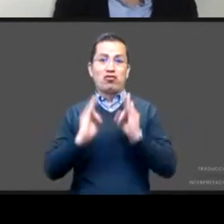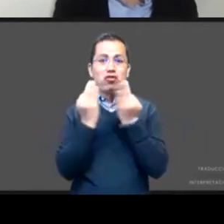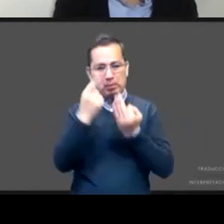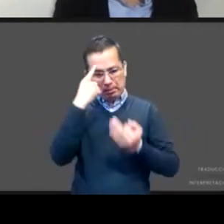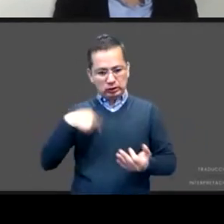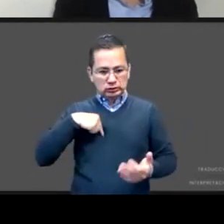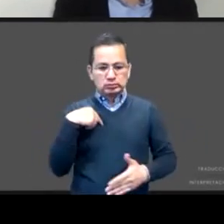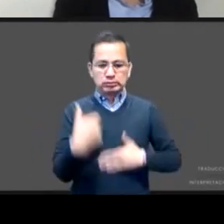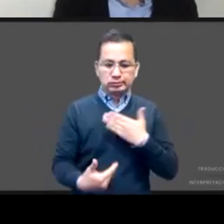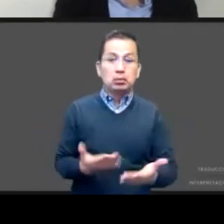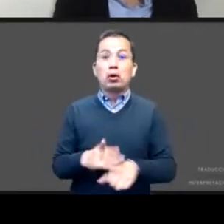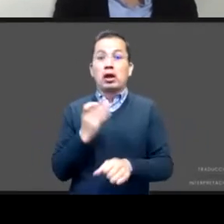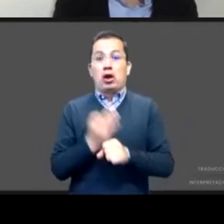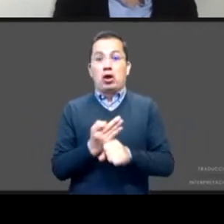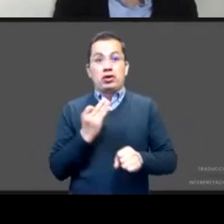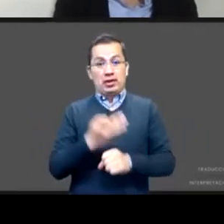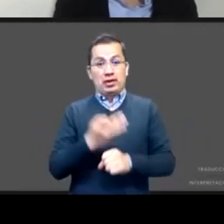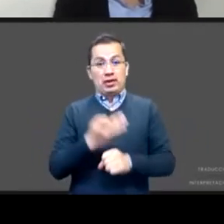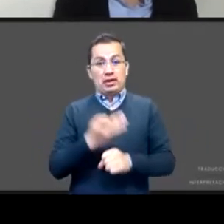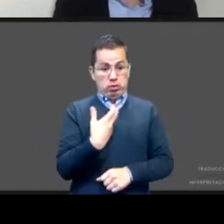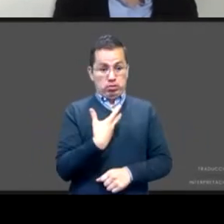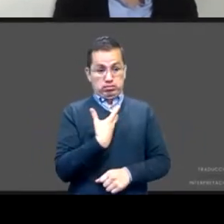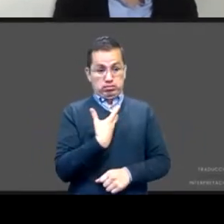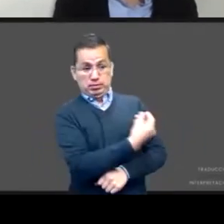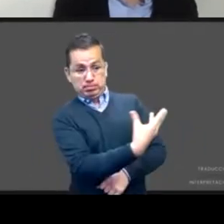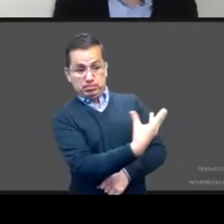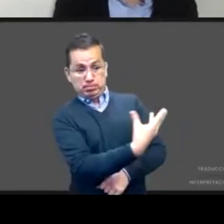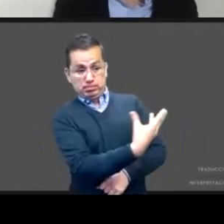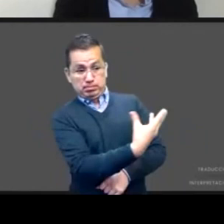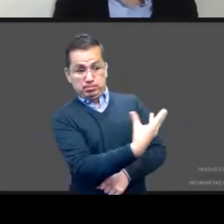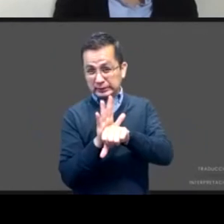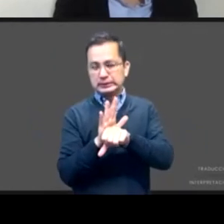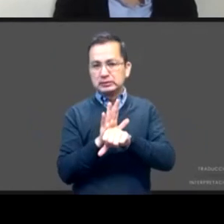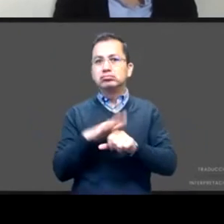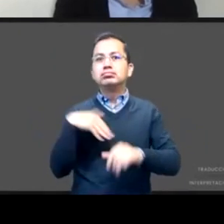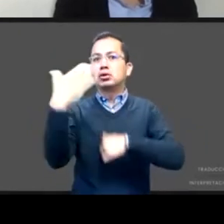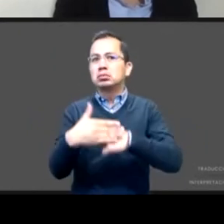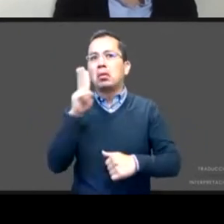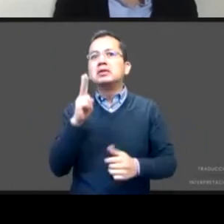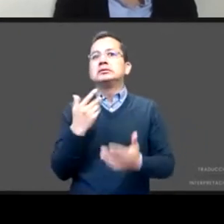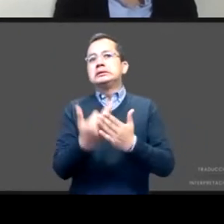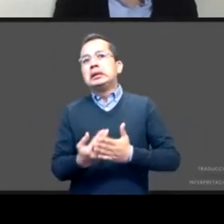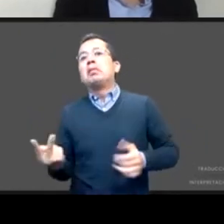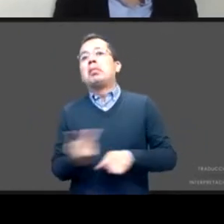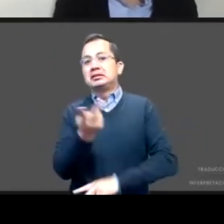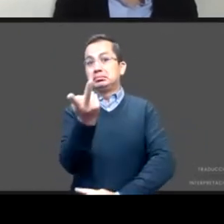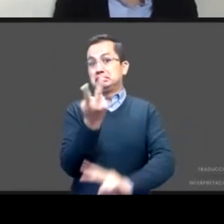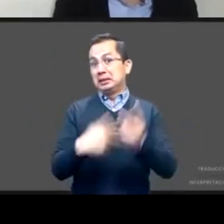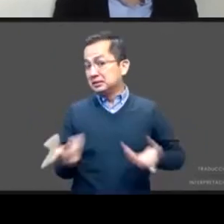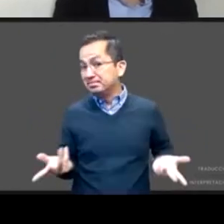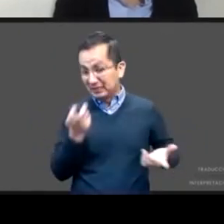términos sociales en términos humanitarios están por venir y lo que no vayamos haciendo ya hoy